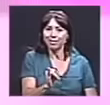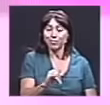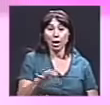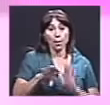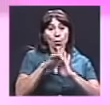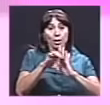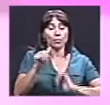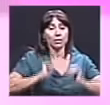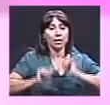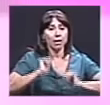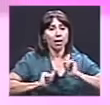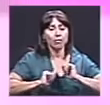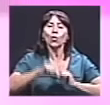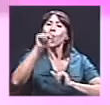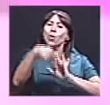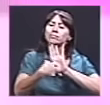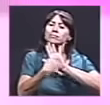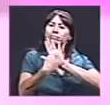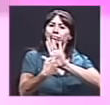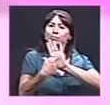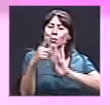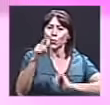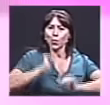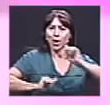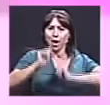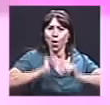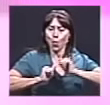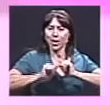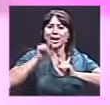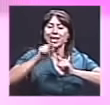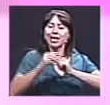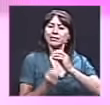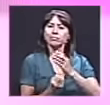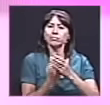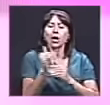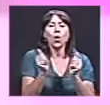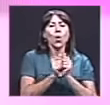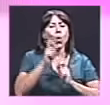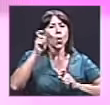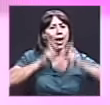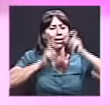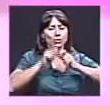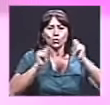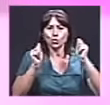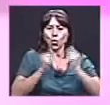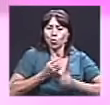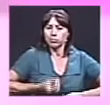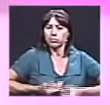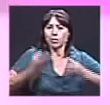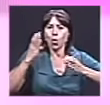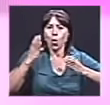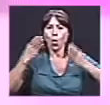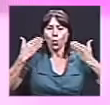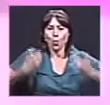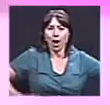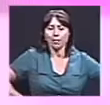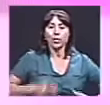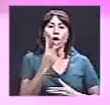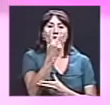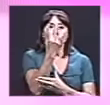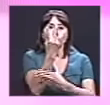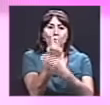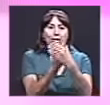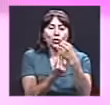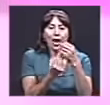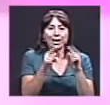teatro, por ejemplo. Hoy les presentamos una obra que se construye a base de gestos y expresiones corporales. Dos personajes encerrados en un